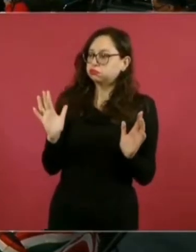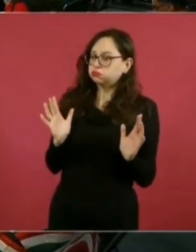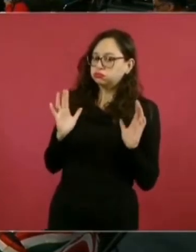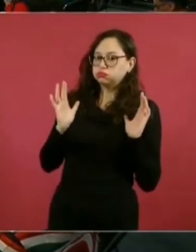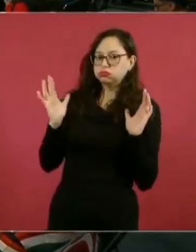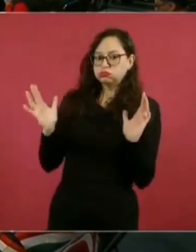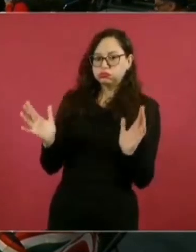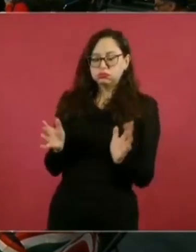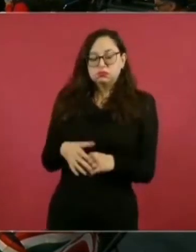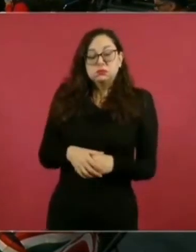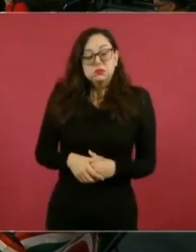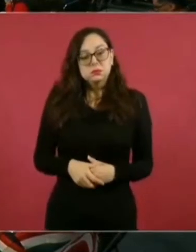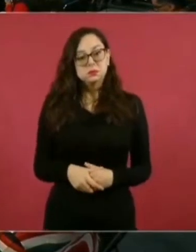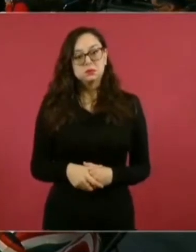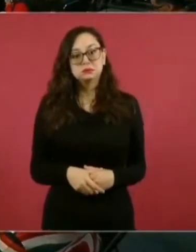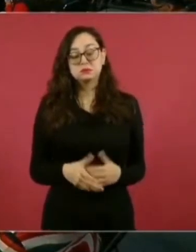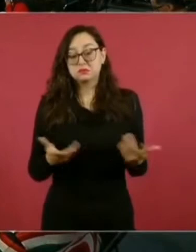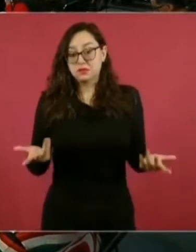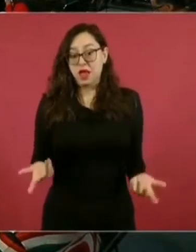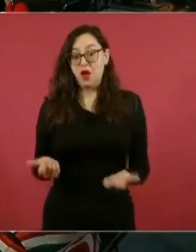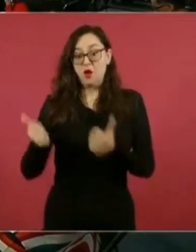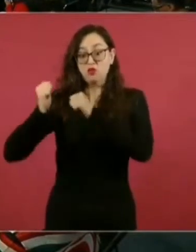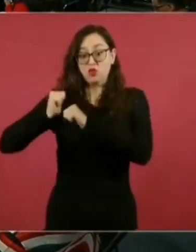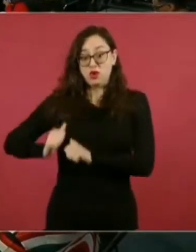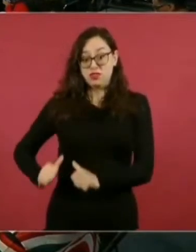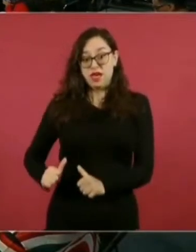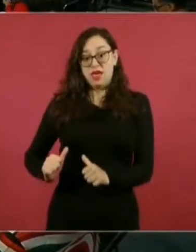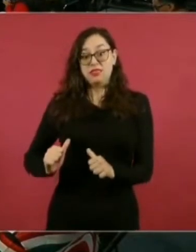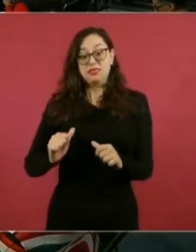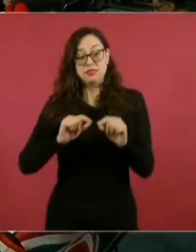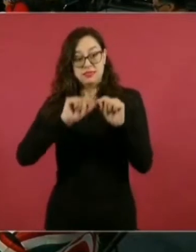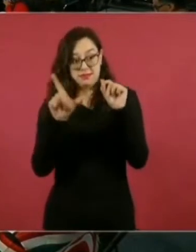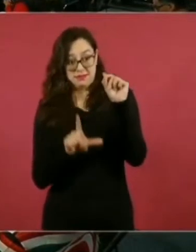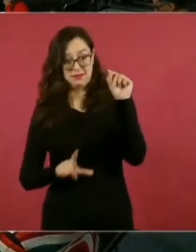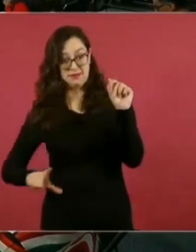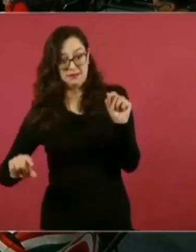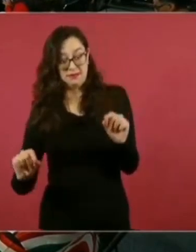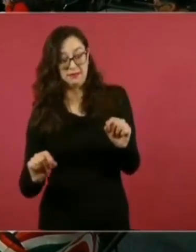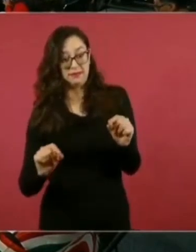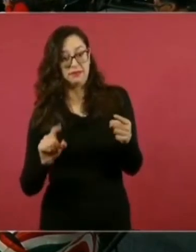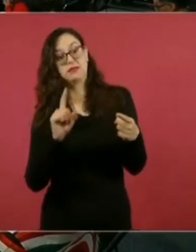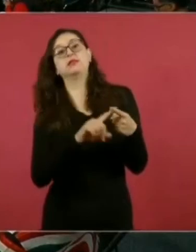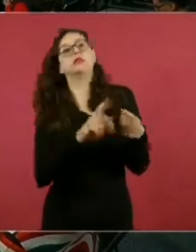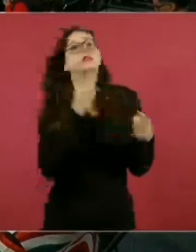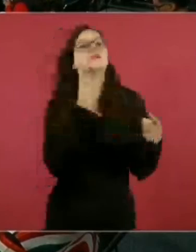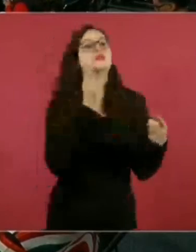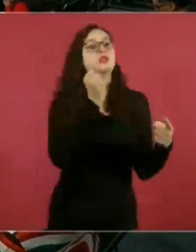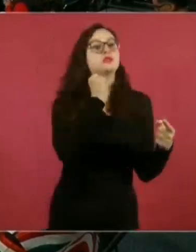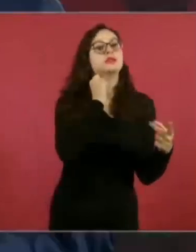poderes del Estado mexicano, entonces,